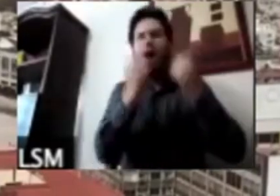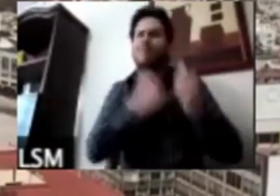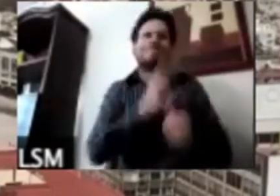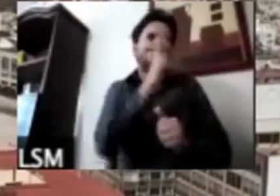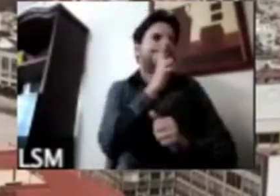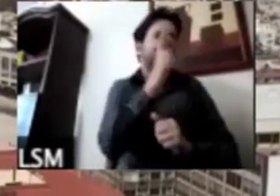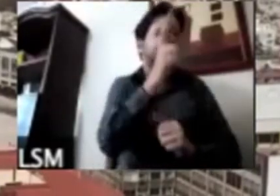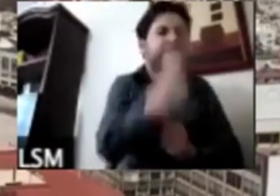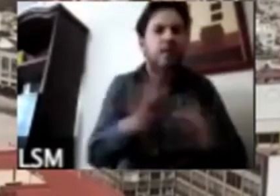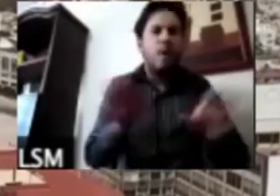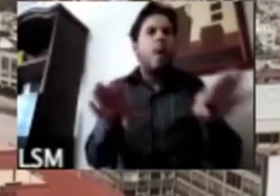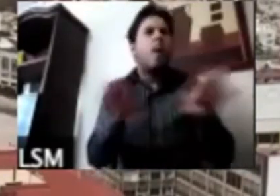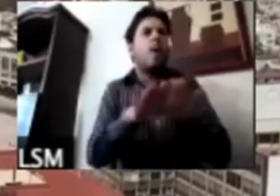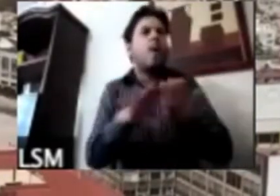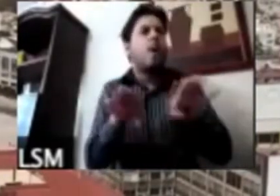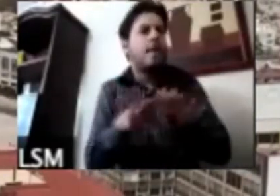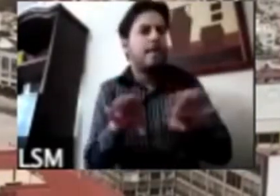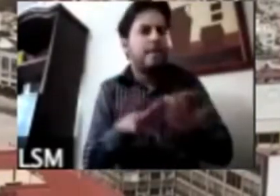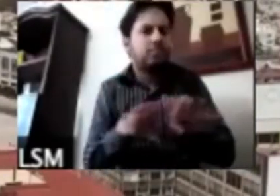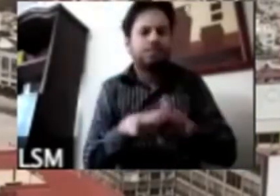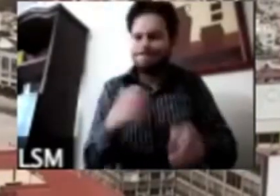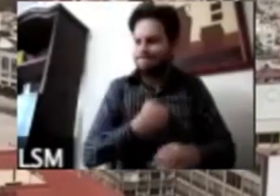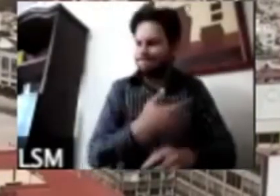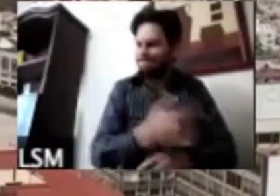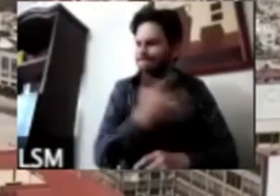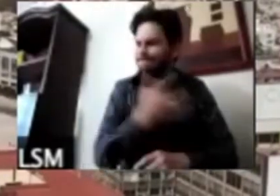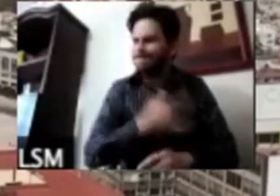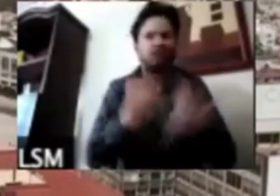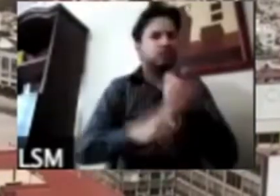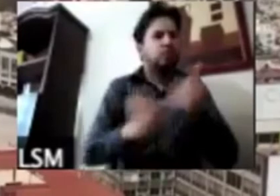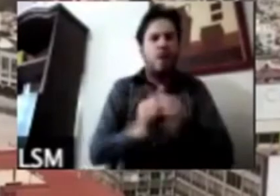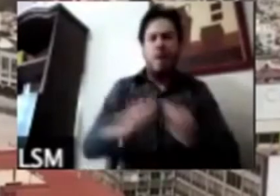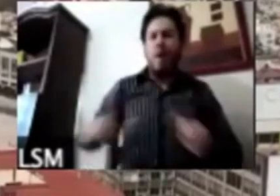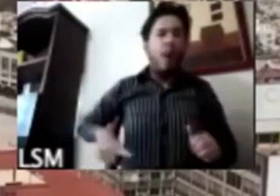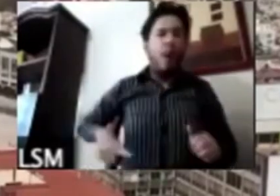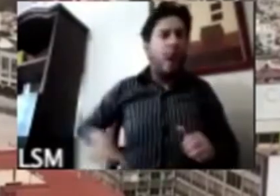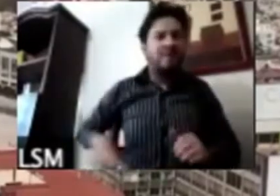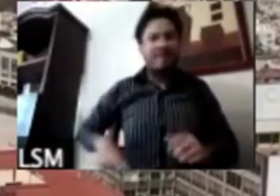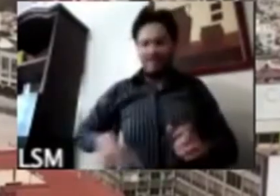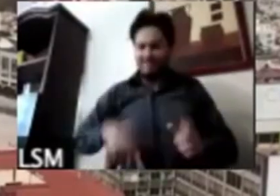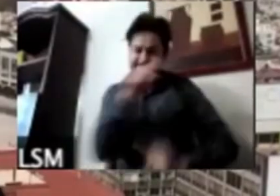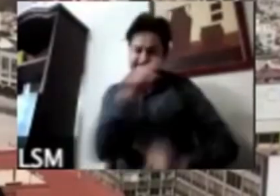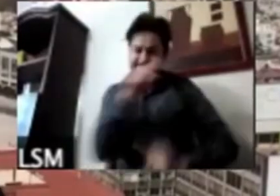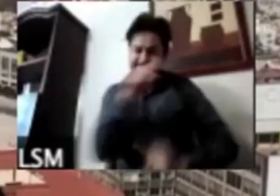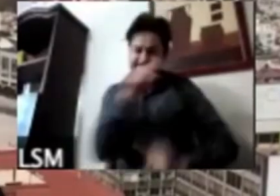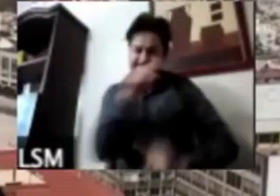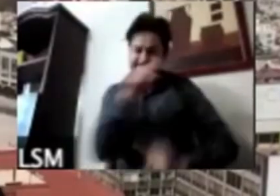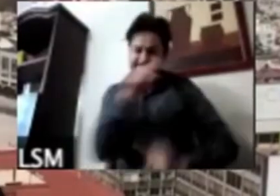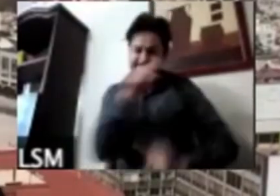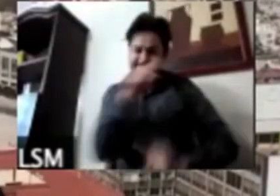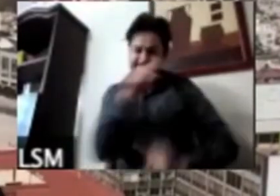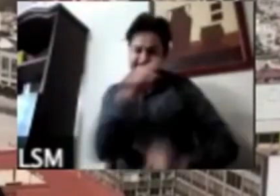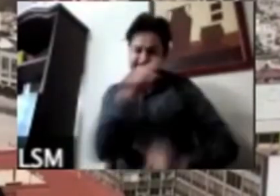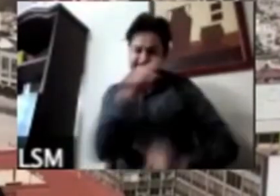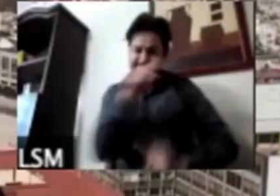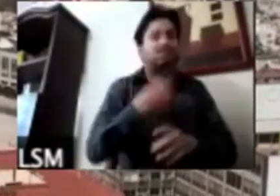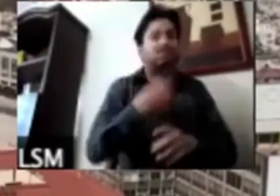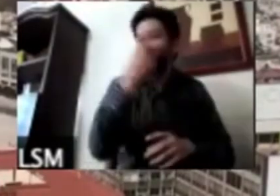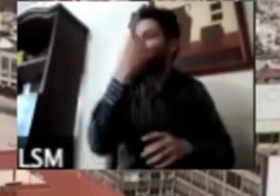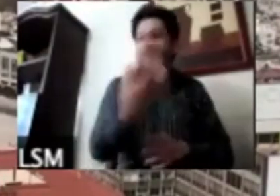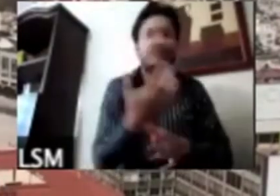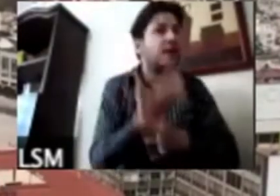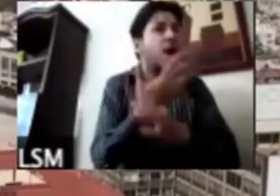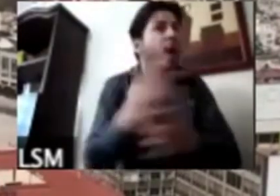datos y conozco la posición del gobierno prácticamente negando esa posibilidad cuando los datos nos dicen otra cosa de la